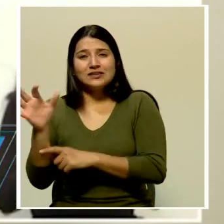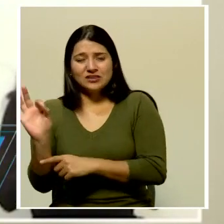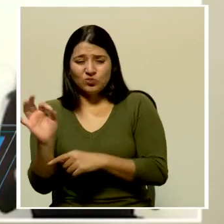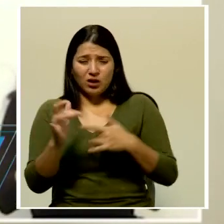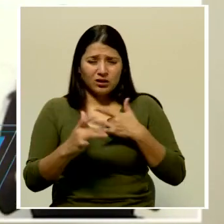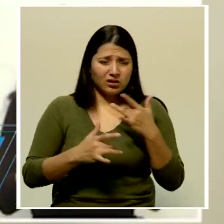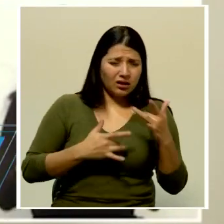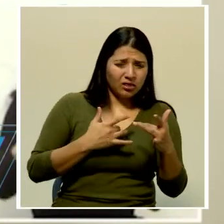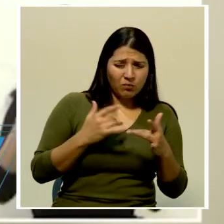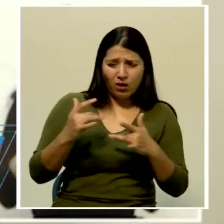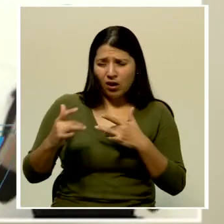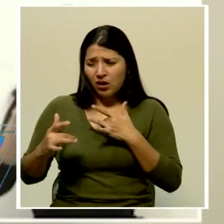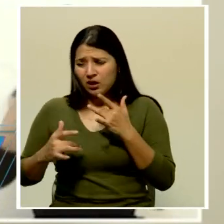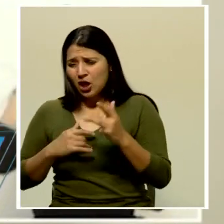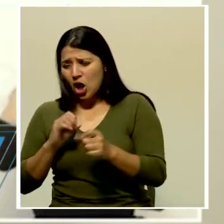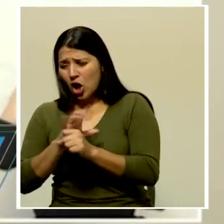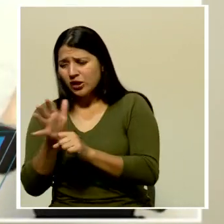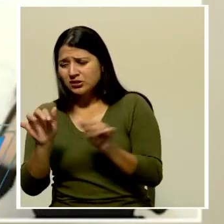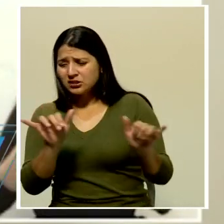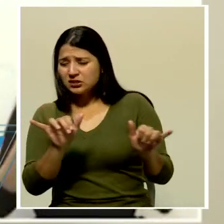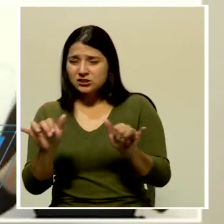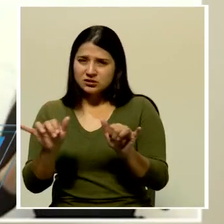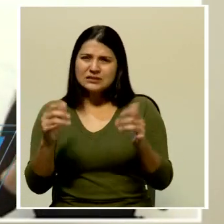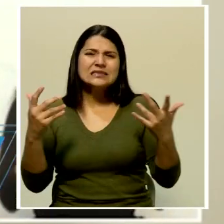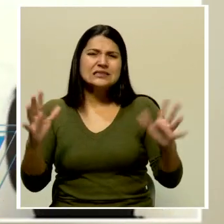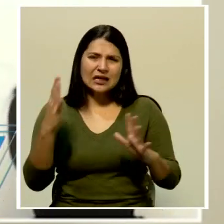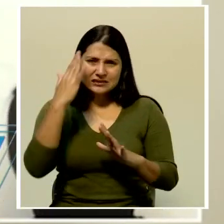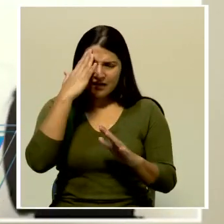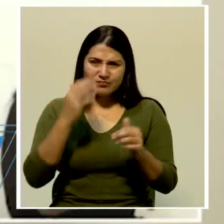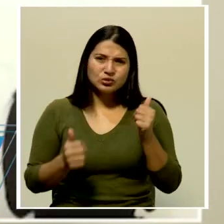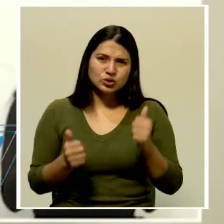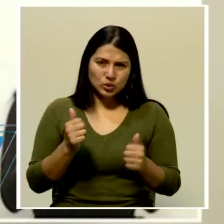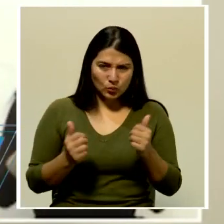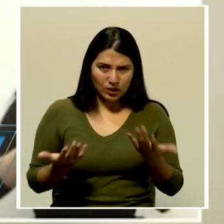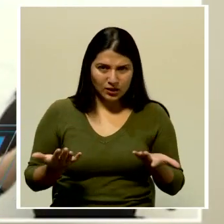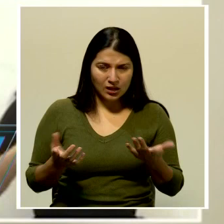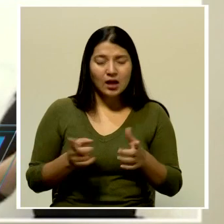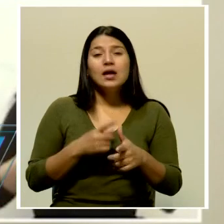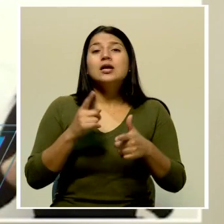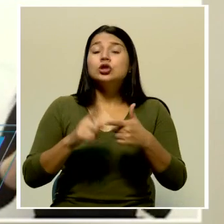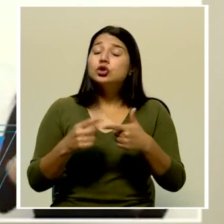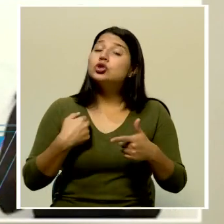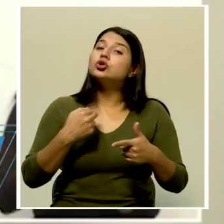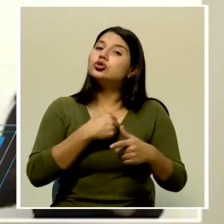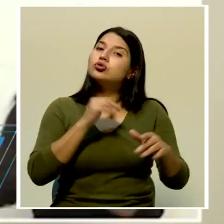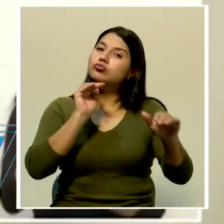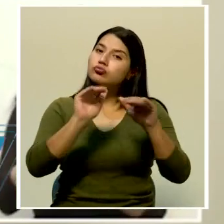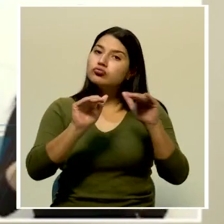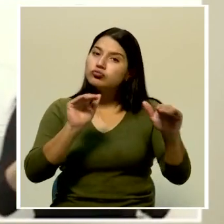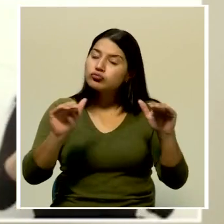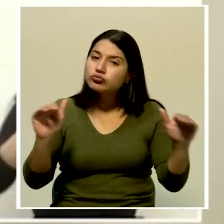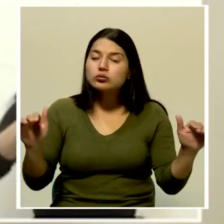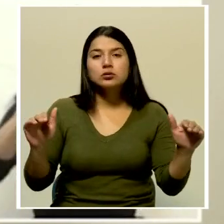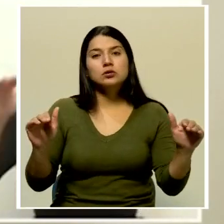Y ya sabemos todos los síntomas que se pueden dar, que son muchos. Entonces hacemos un llamado de que hay obviamente